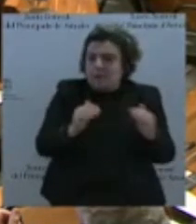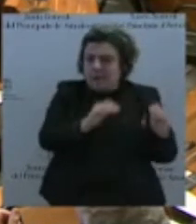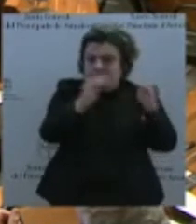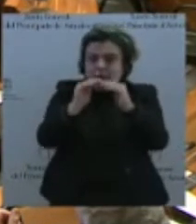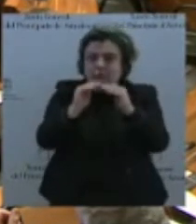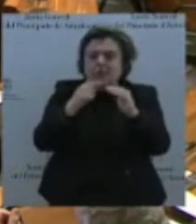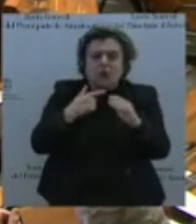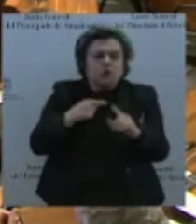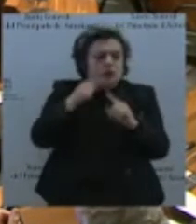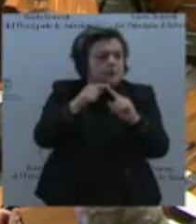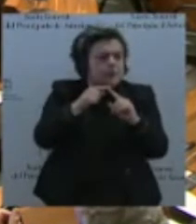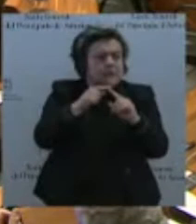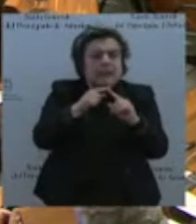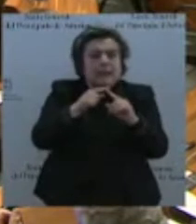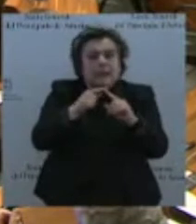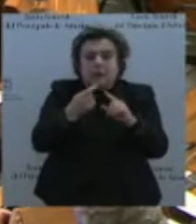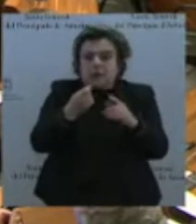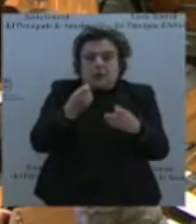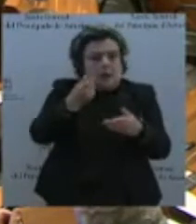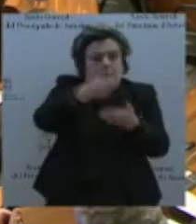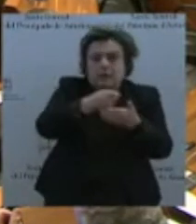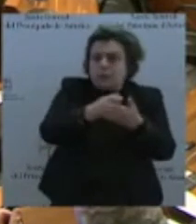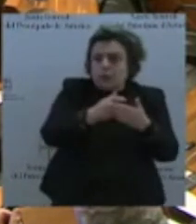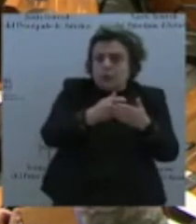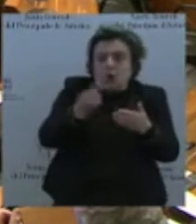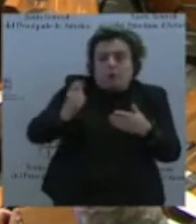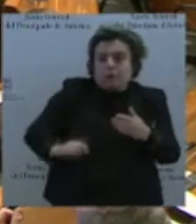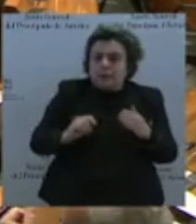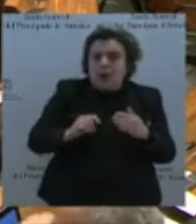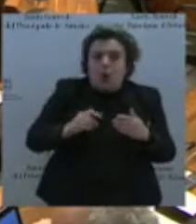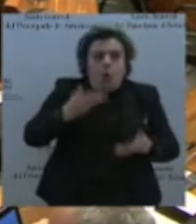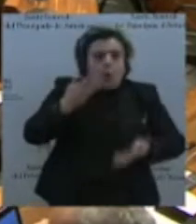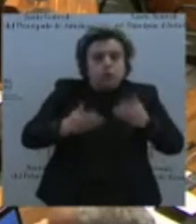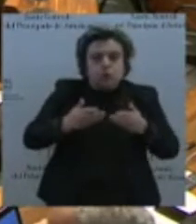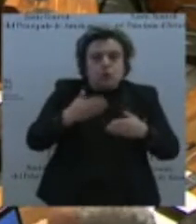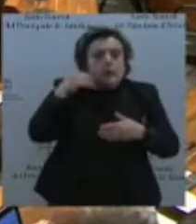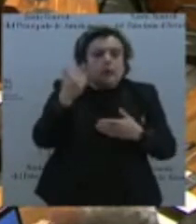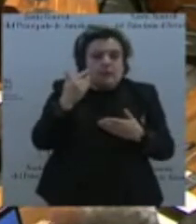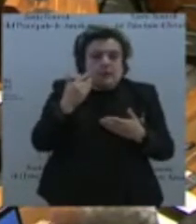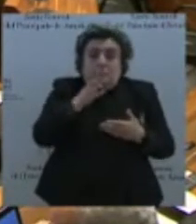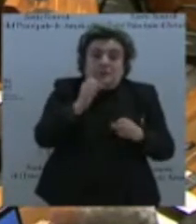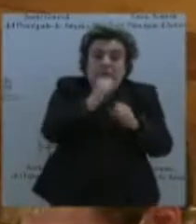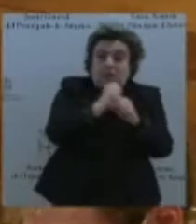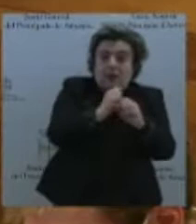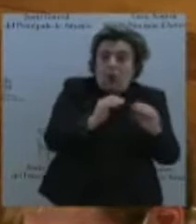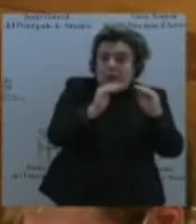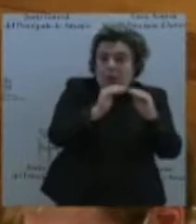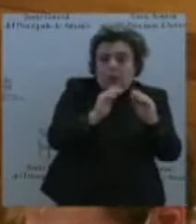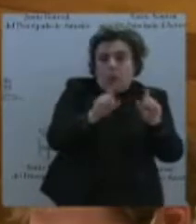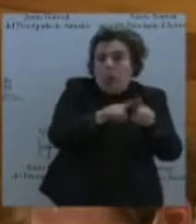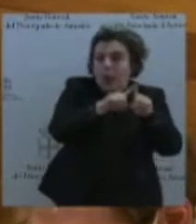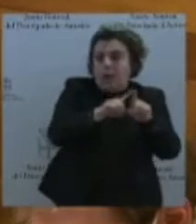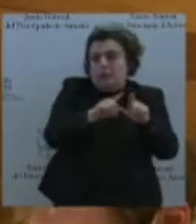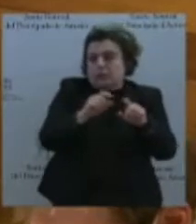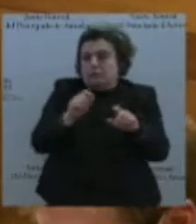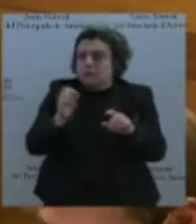la equiparación salarial entre quienes desempeñan funciones idénticas. Algo que, por cierto, y como suele ocurrir en asuntos